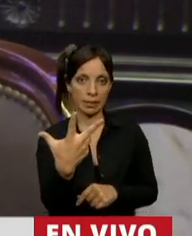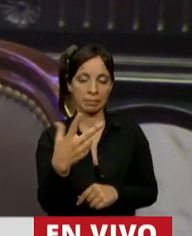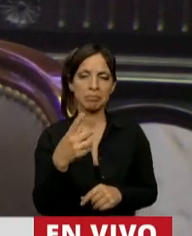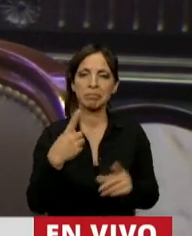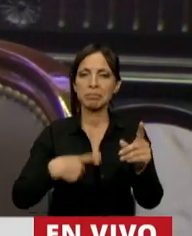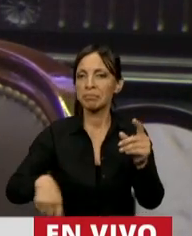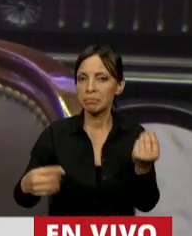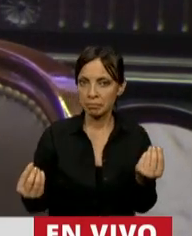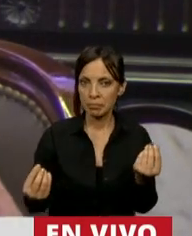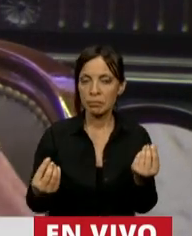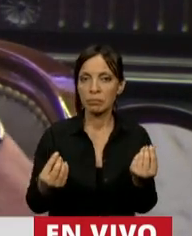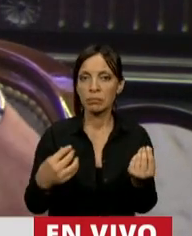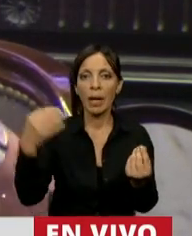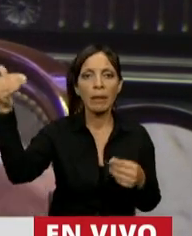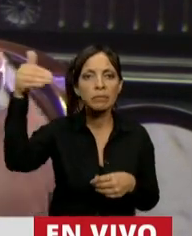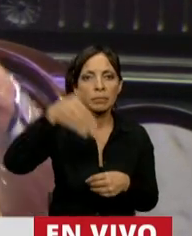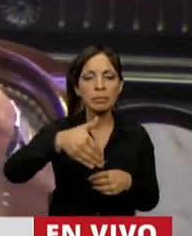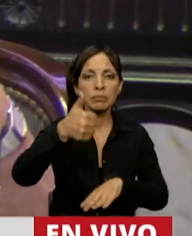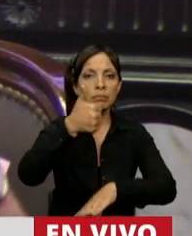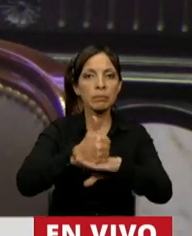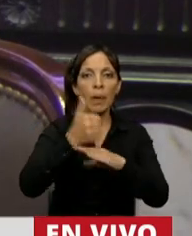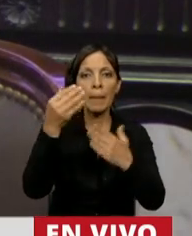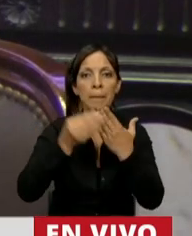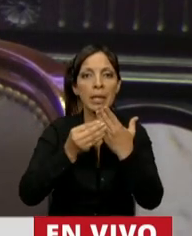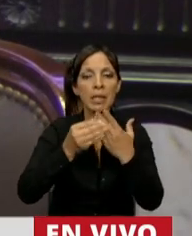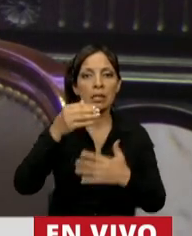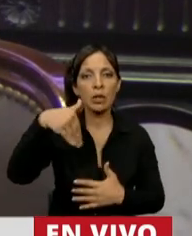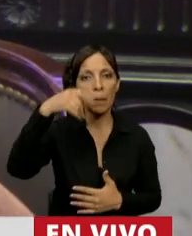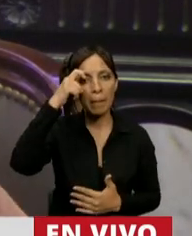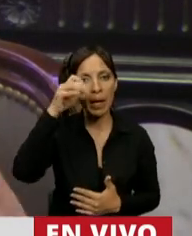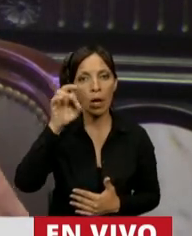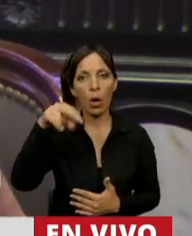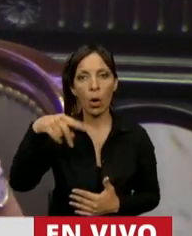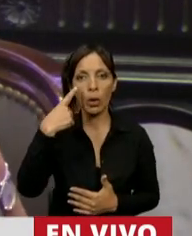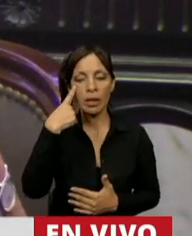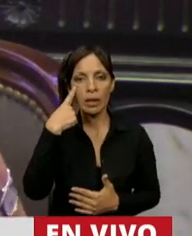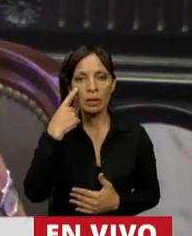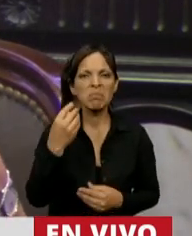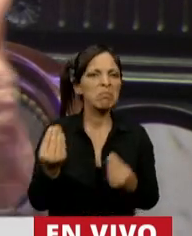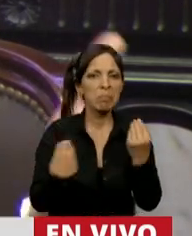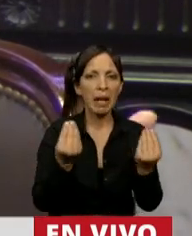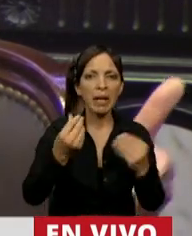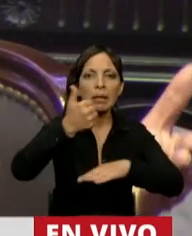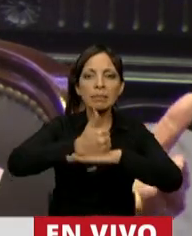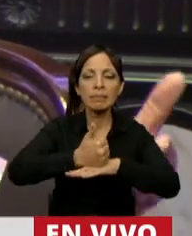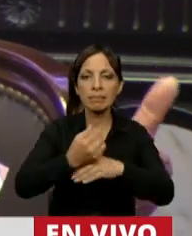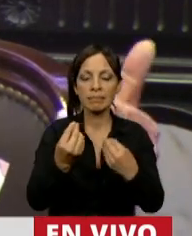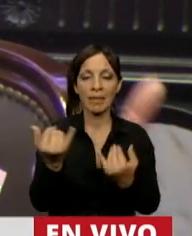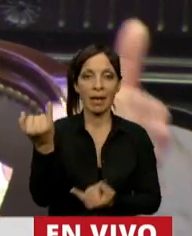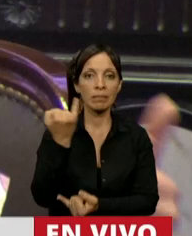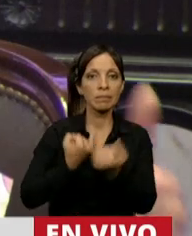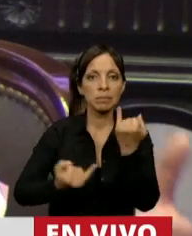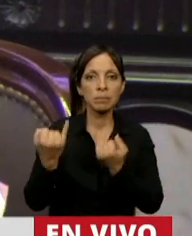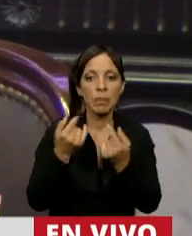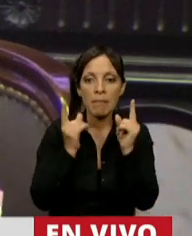pide la presencia del Ministro Meoni dentro de nuestra Cámara. ¿Para qué queremos que venga el Ministro? Para que nos explique